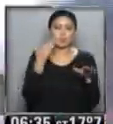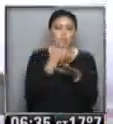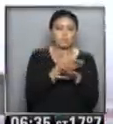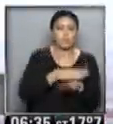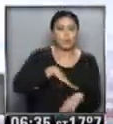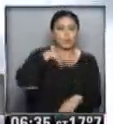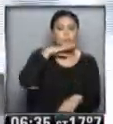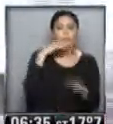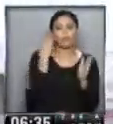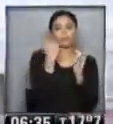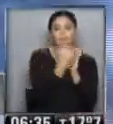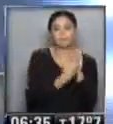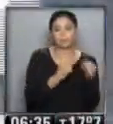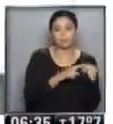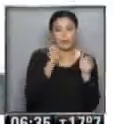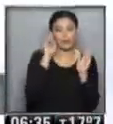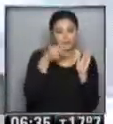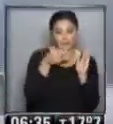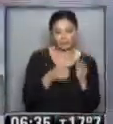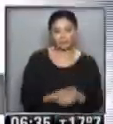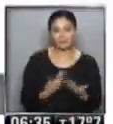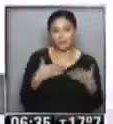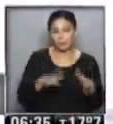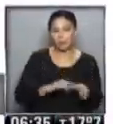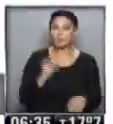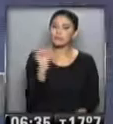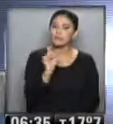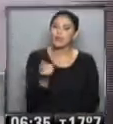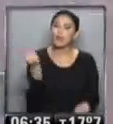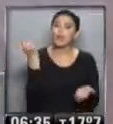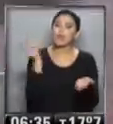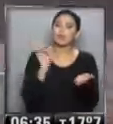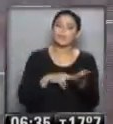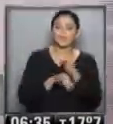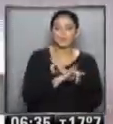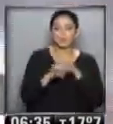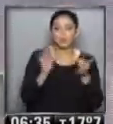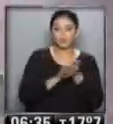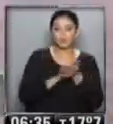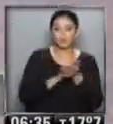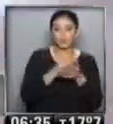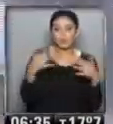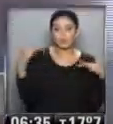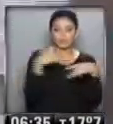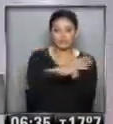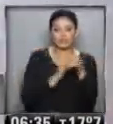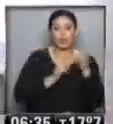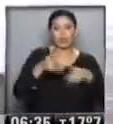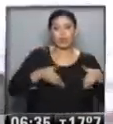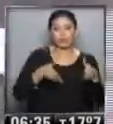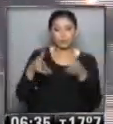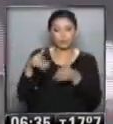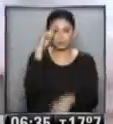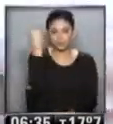acuerdo... ...a los cronogramas señalados... ...si les parece... ...volvemos en minutos... ...y ampliamos el estado del tránsito... ...en algunas rutas del